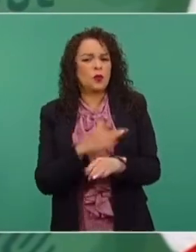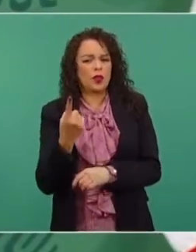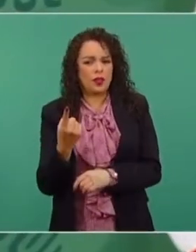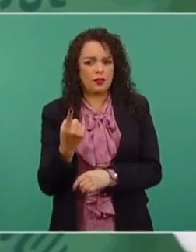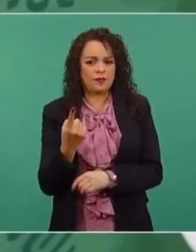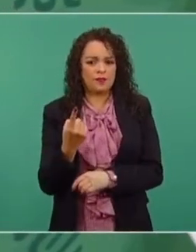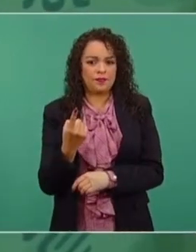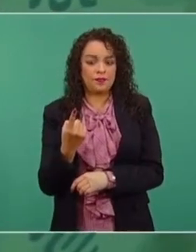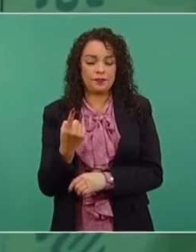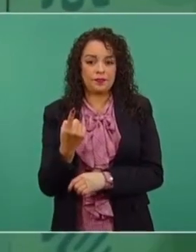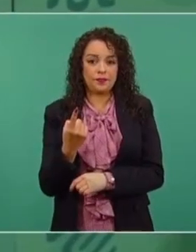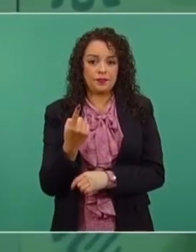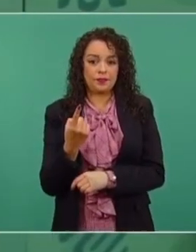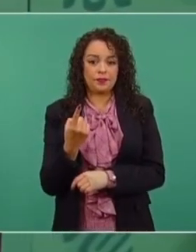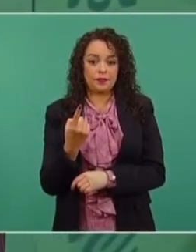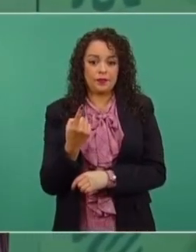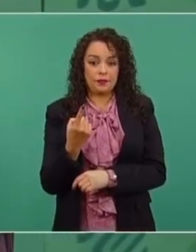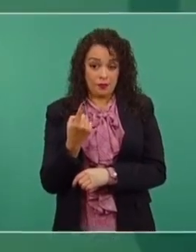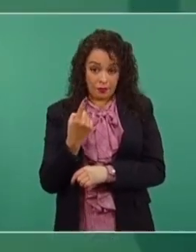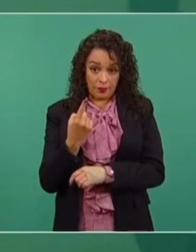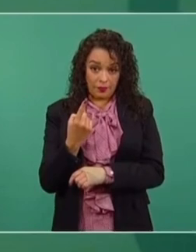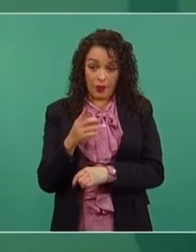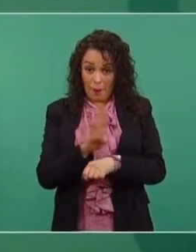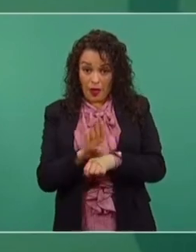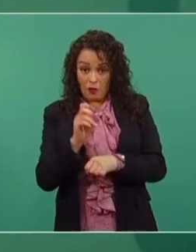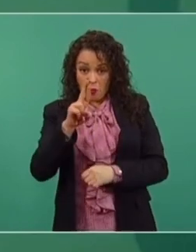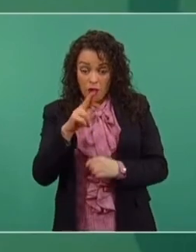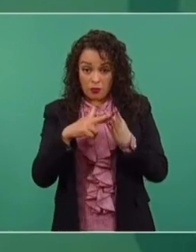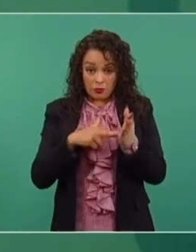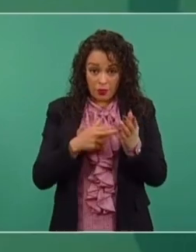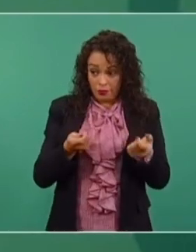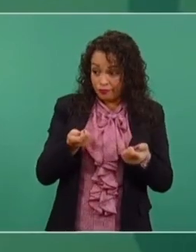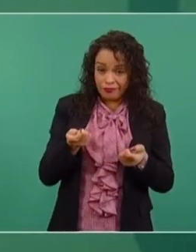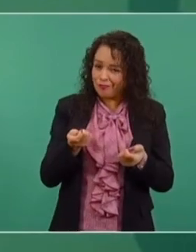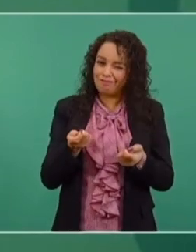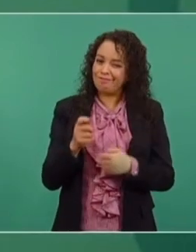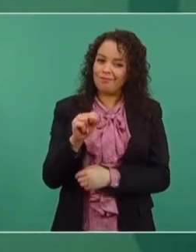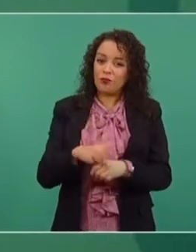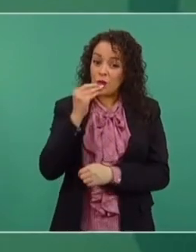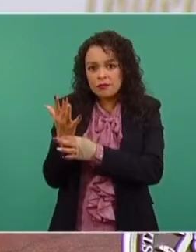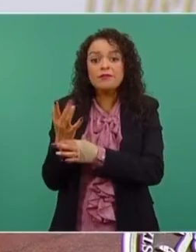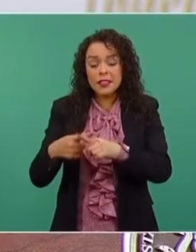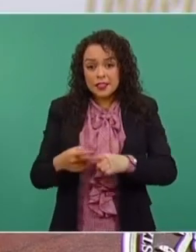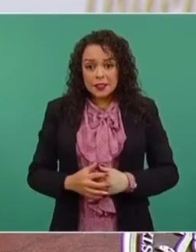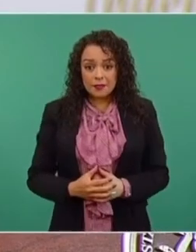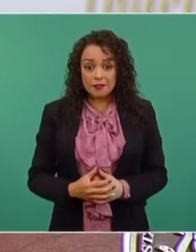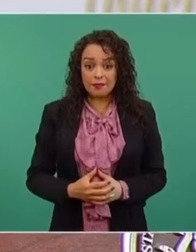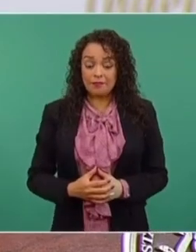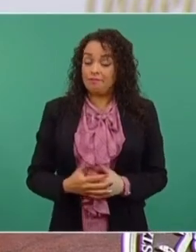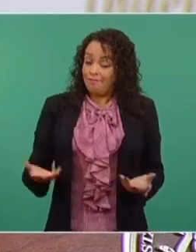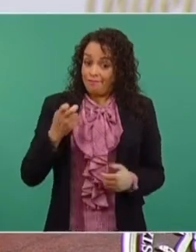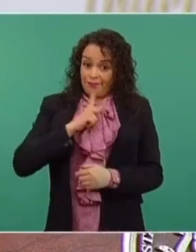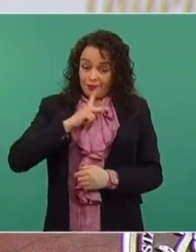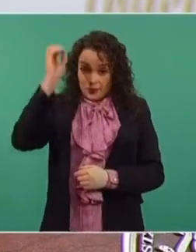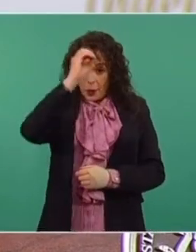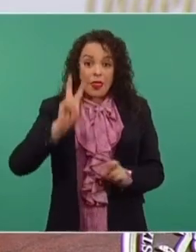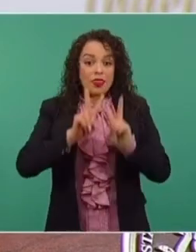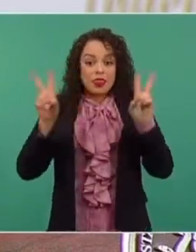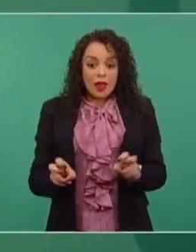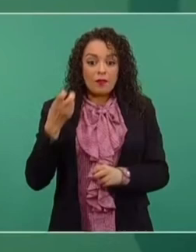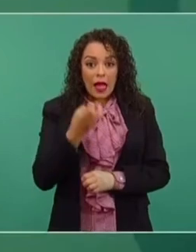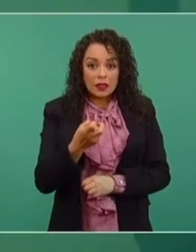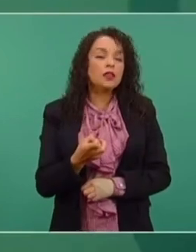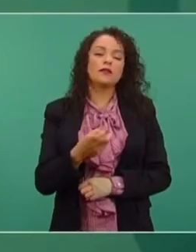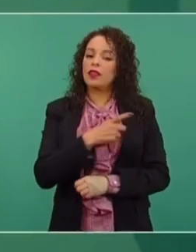conviene que haya regulación porque va a haber mucha censura. ¿Y quiénes censuran? Entonces, yo creo que el tema debe de